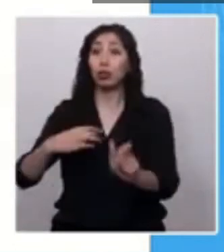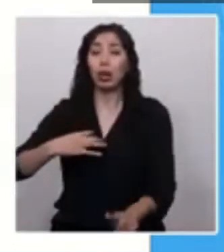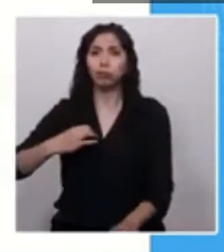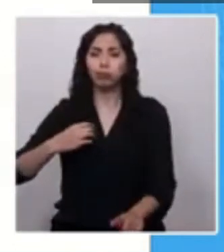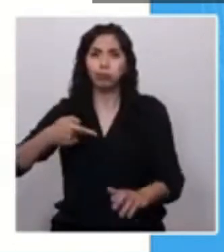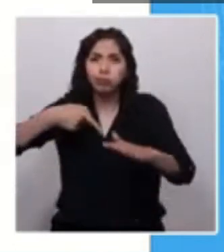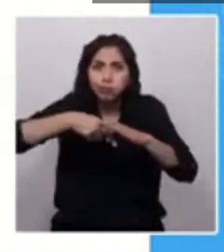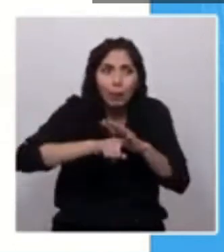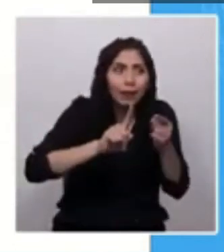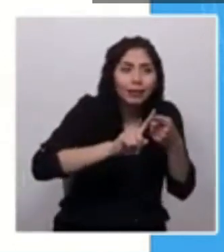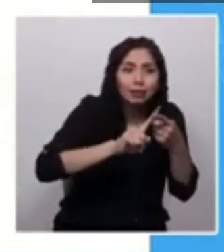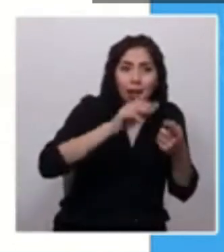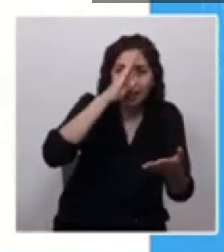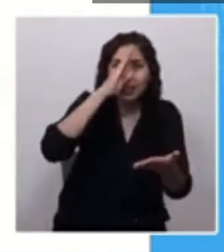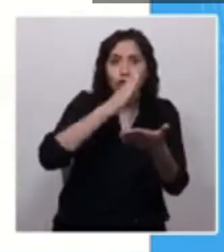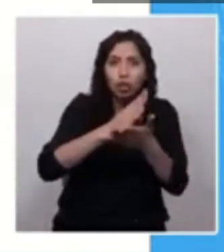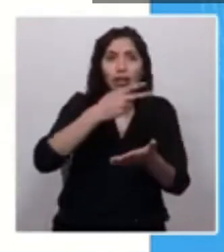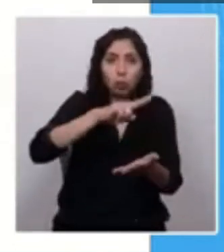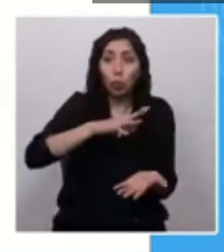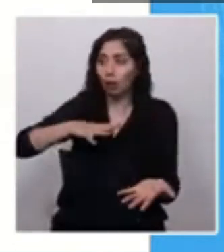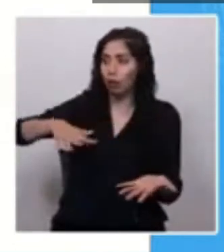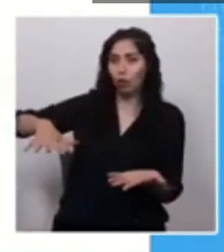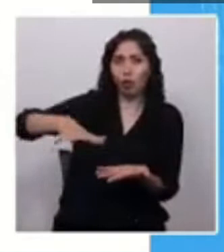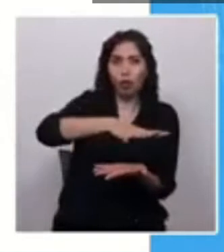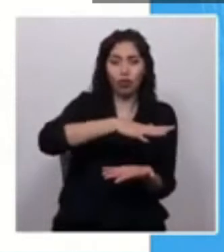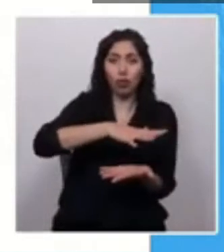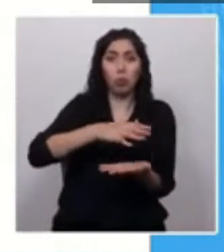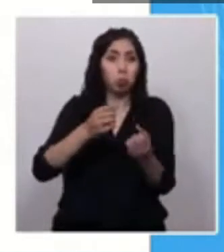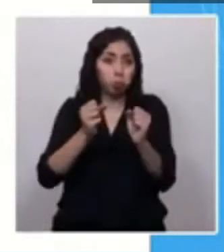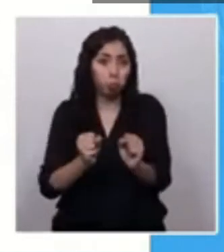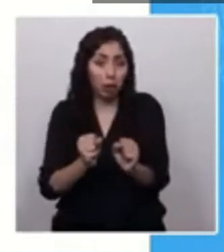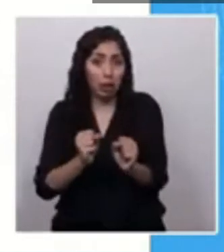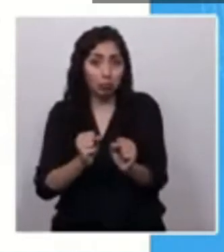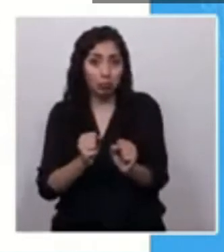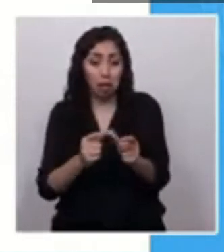propio entorno, ya sea a nivel nacional, regional o municipal.